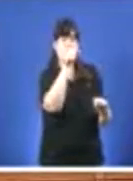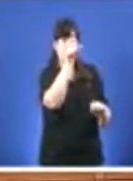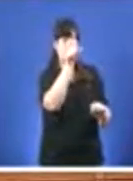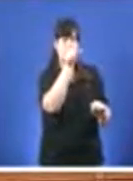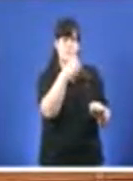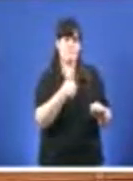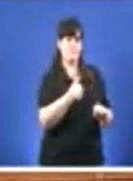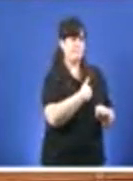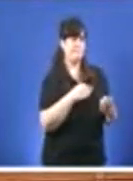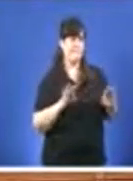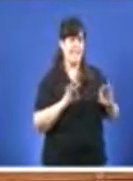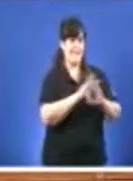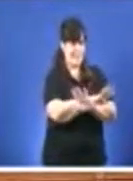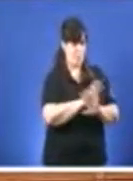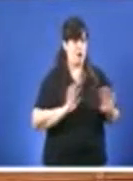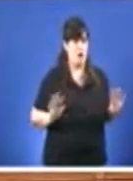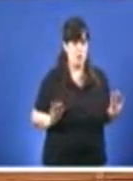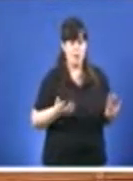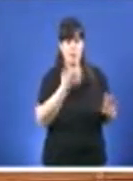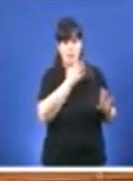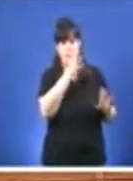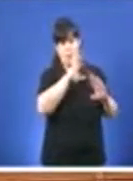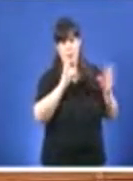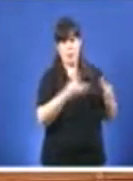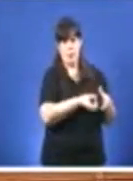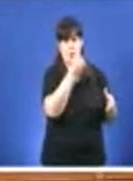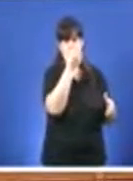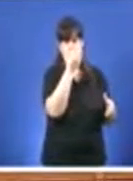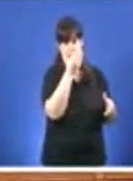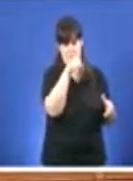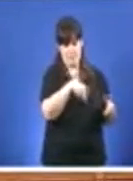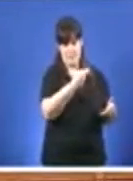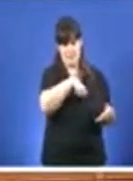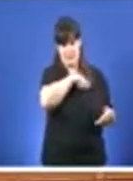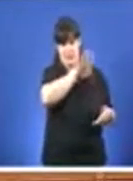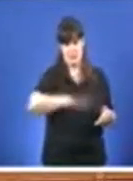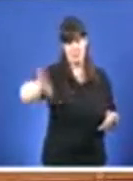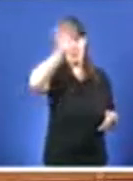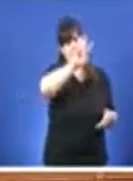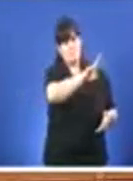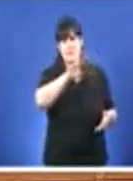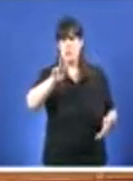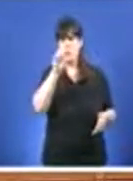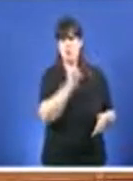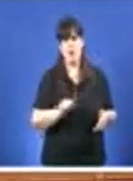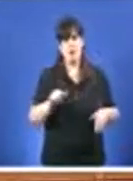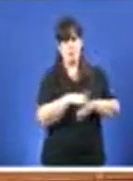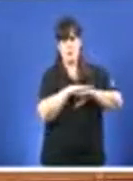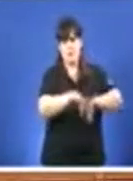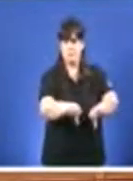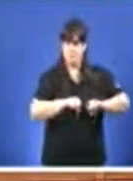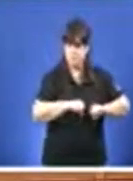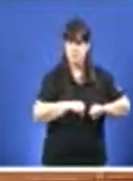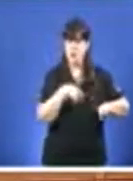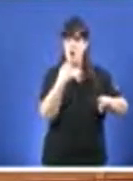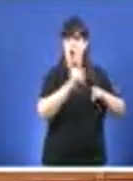O Partido Socialista Obrero Español leva 22 anos gobernando en España o conhecemos todos coa súas aspectos positivos e os